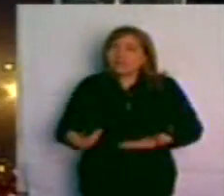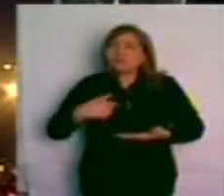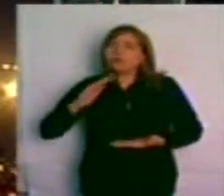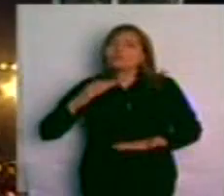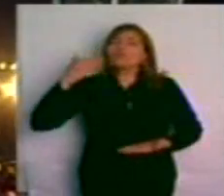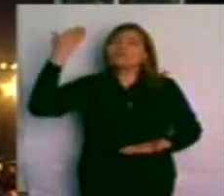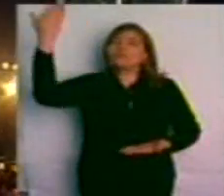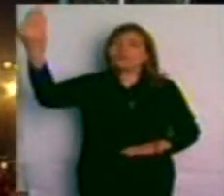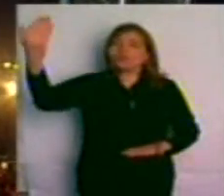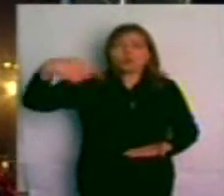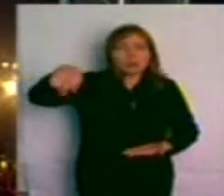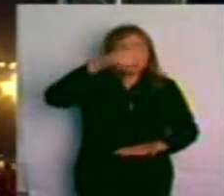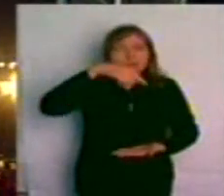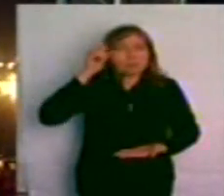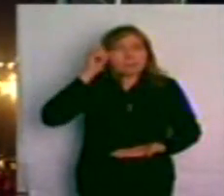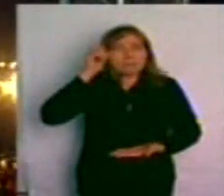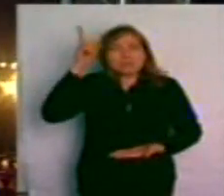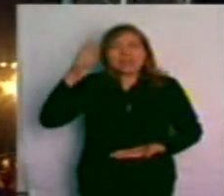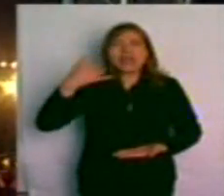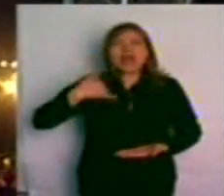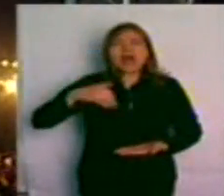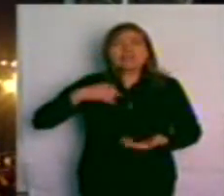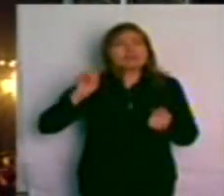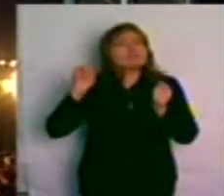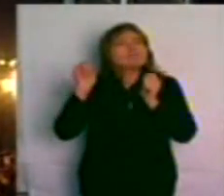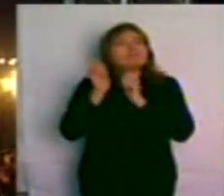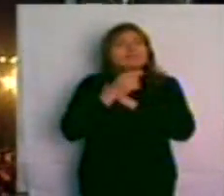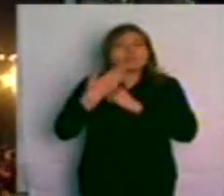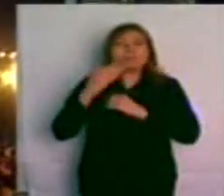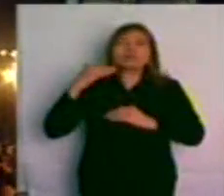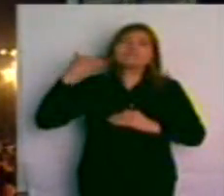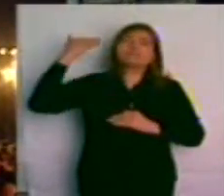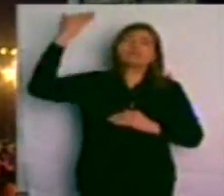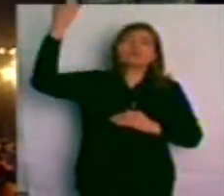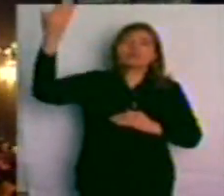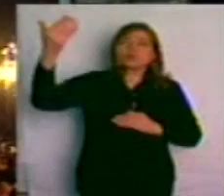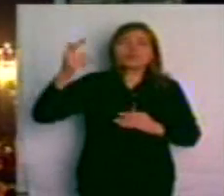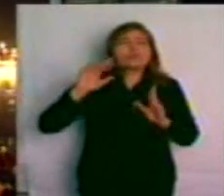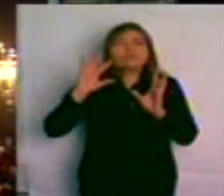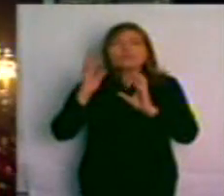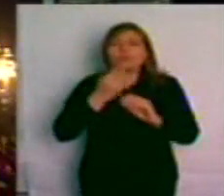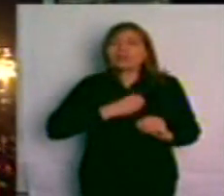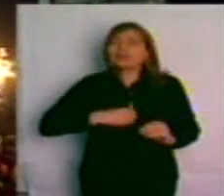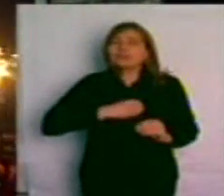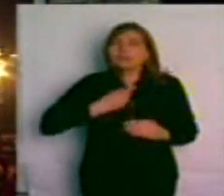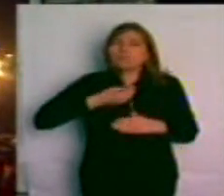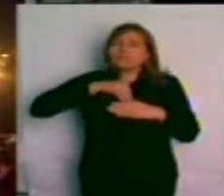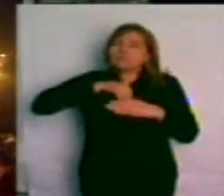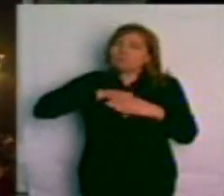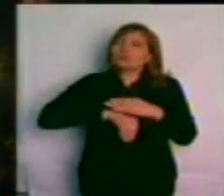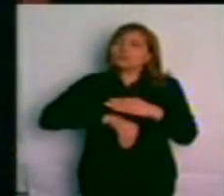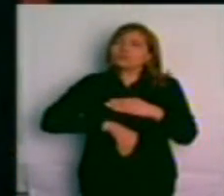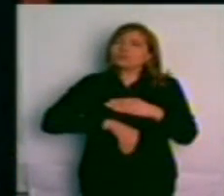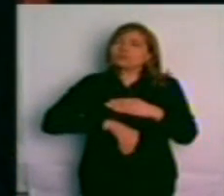a pensar el país de una manera diferente, a sentirlo de una manera más profunda,